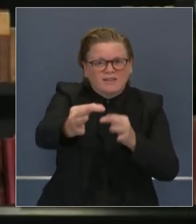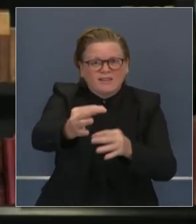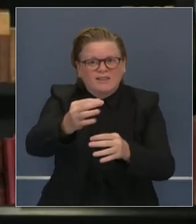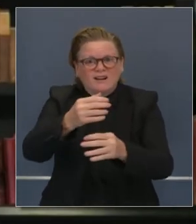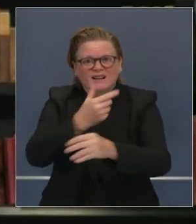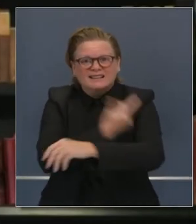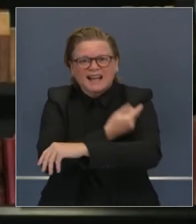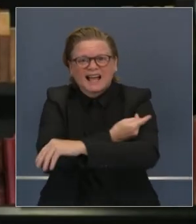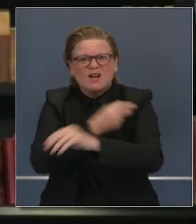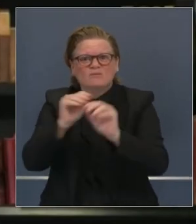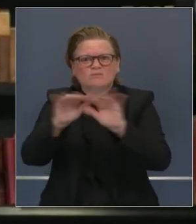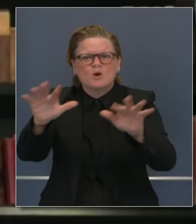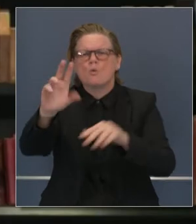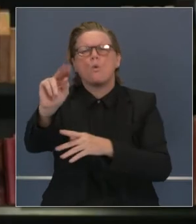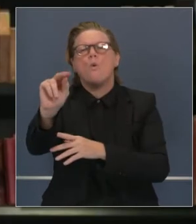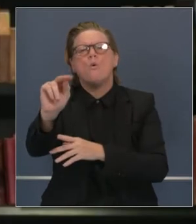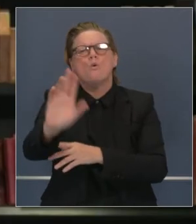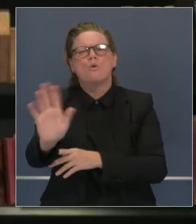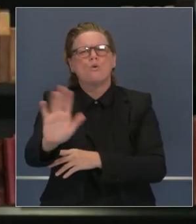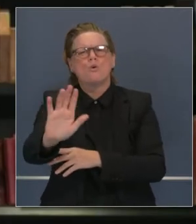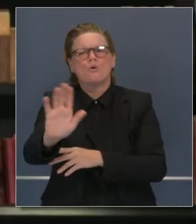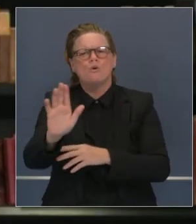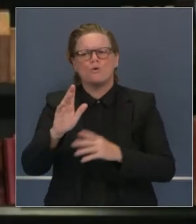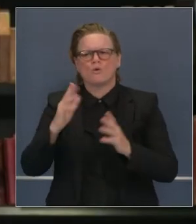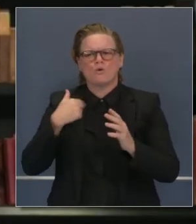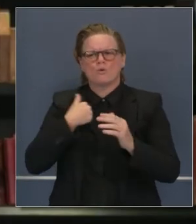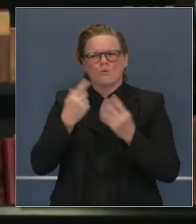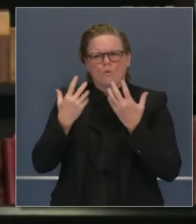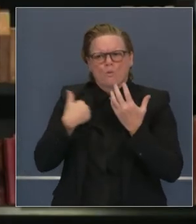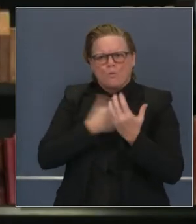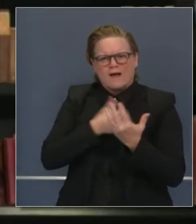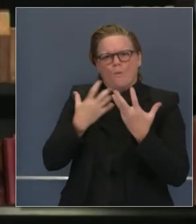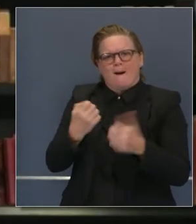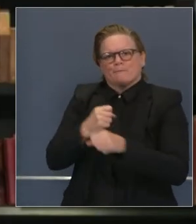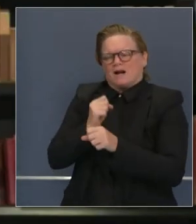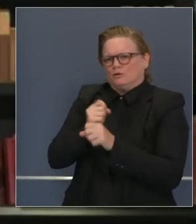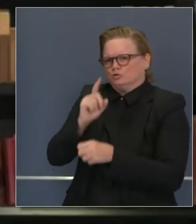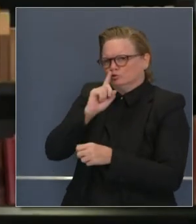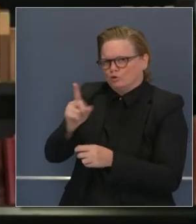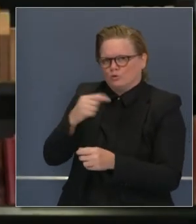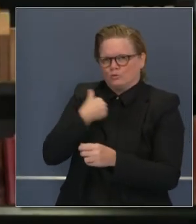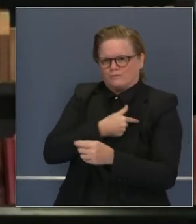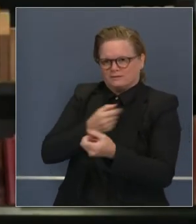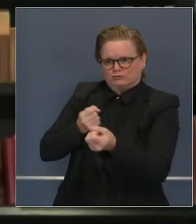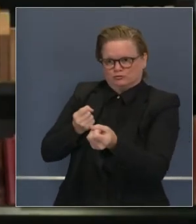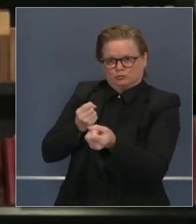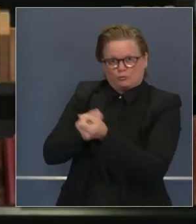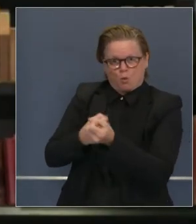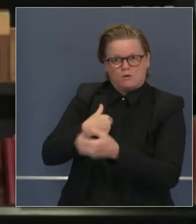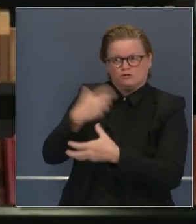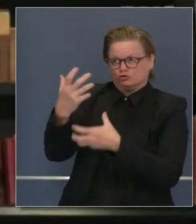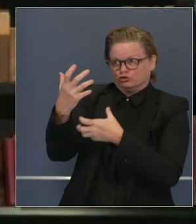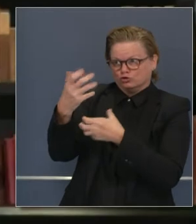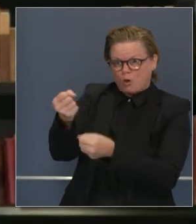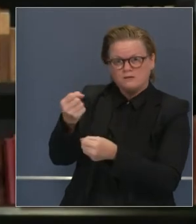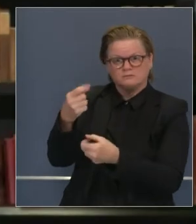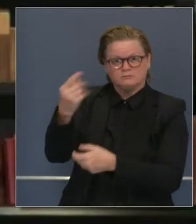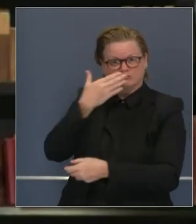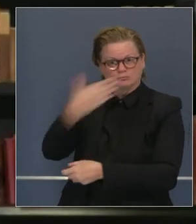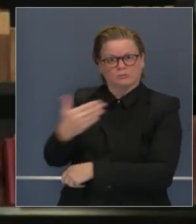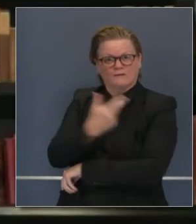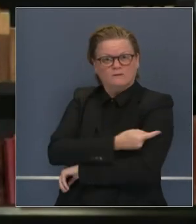causar prórrogas o postergamiento de la distribución de las vacunas. Es para aumentar